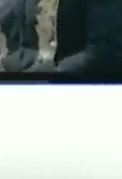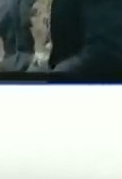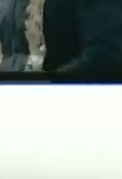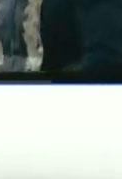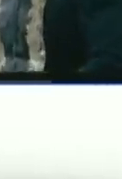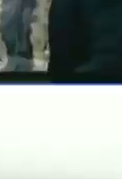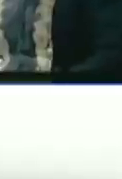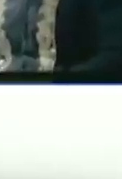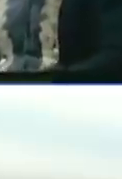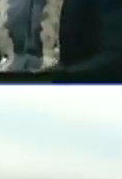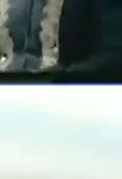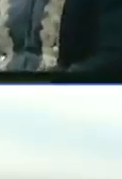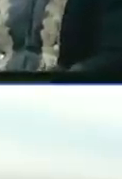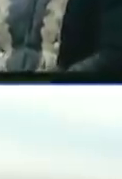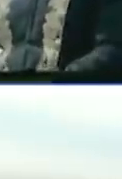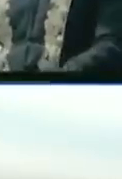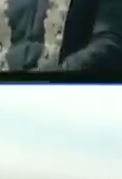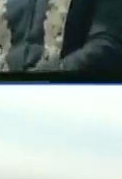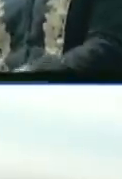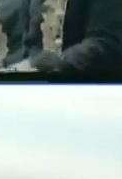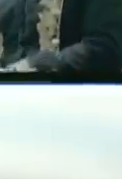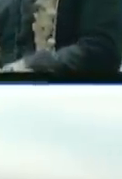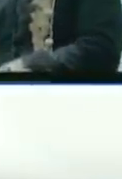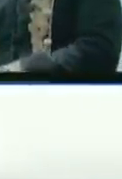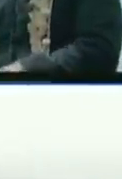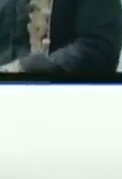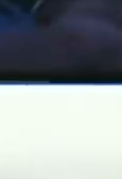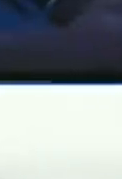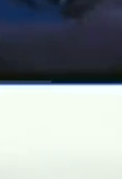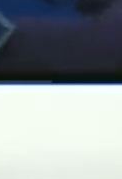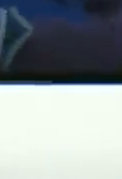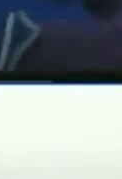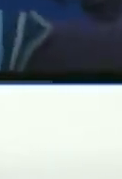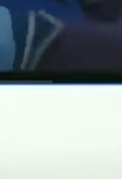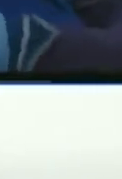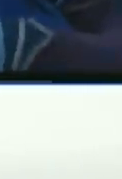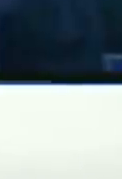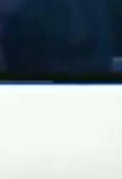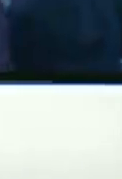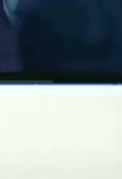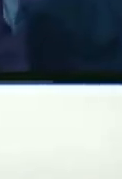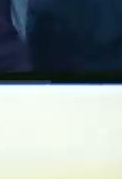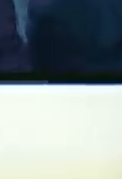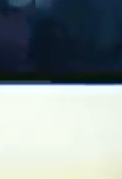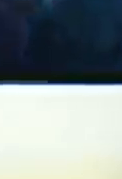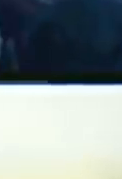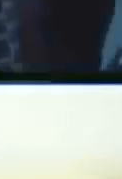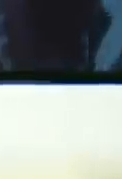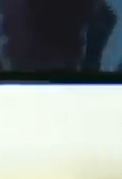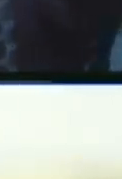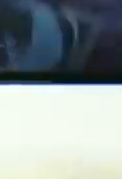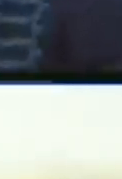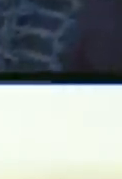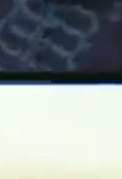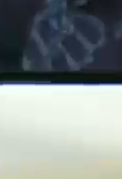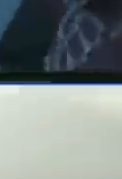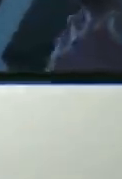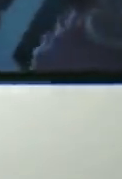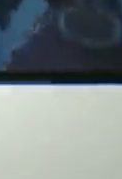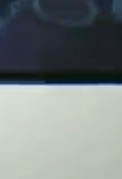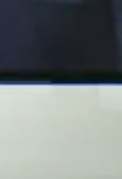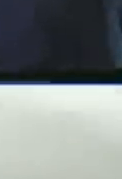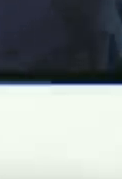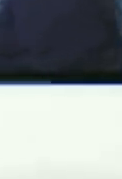así es héroes y heroínas de verdad no es Superman